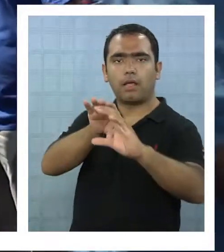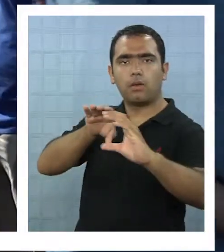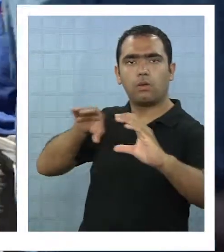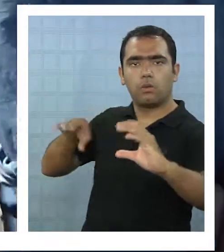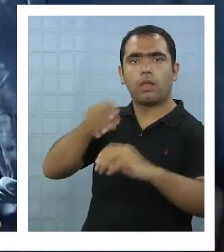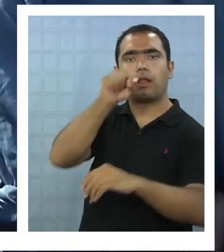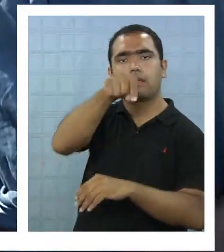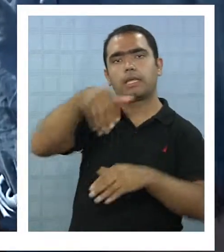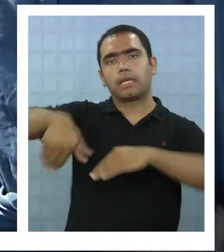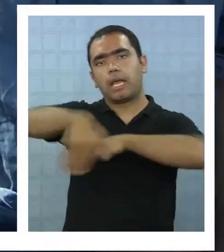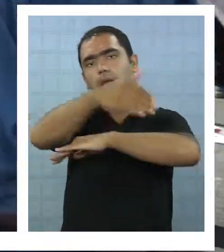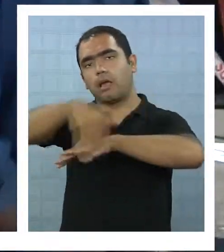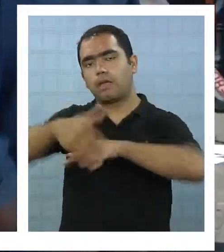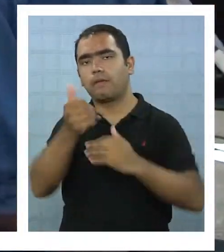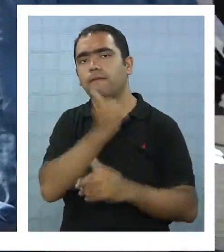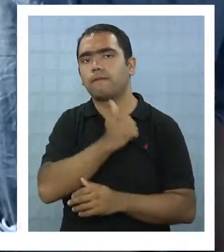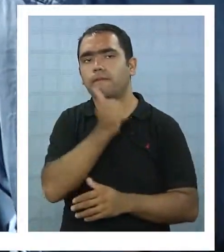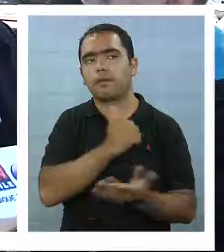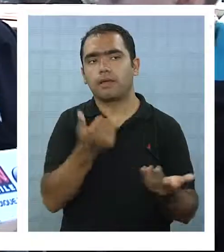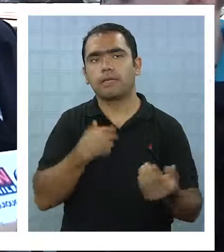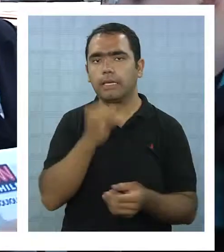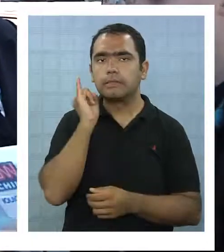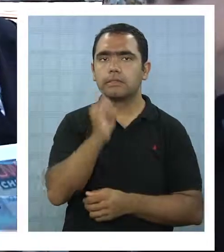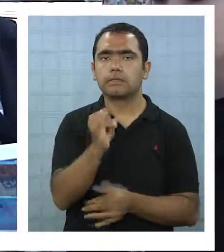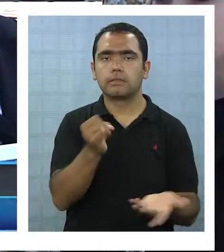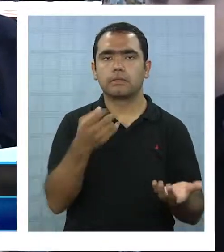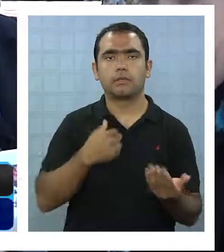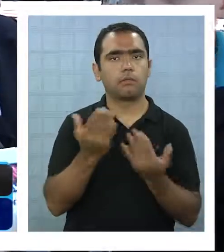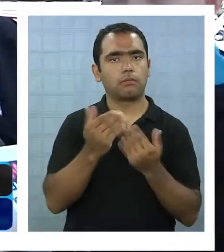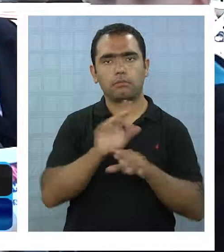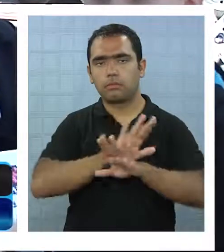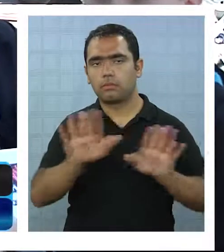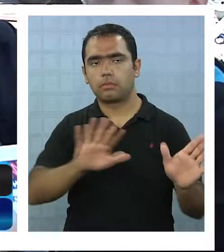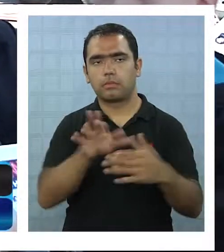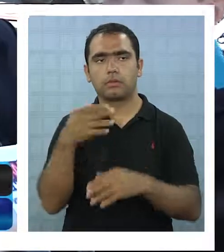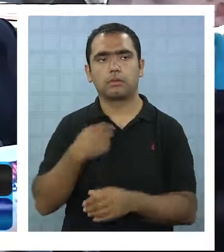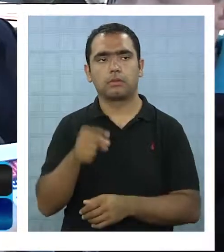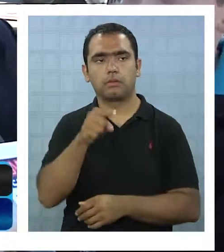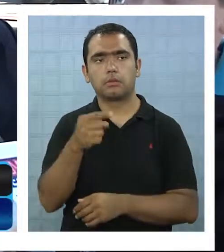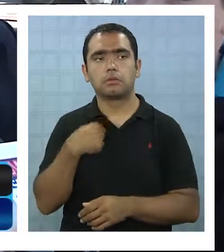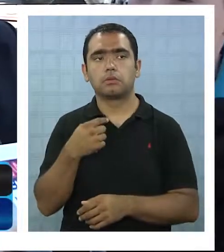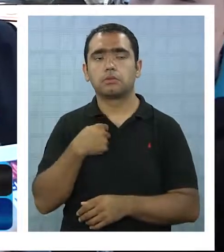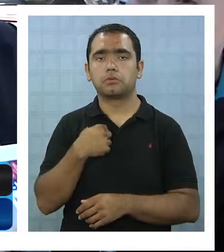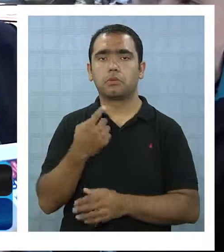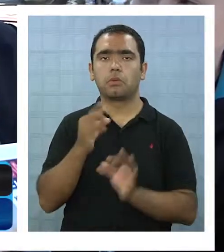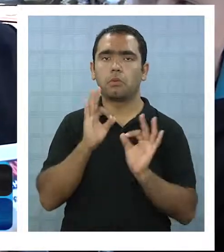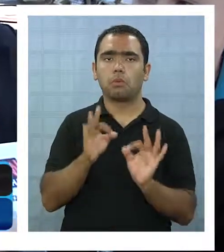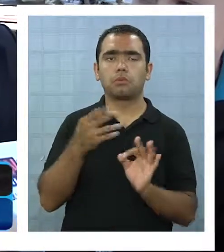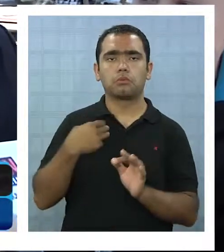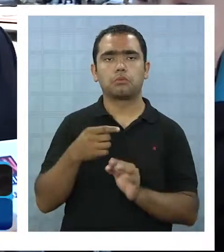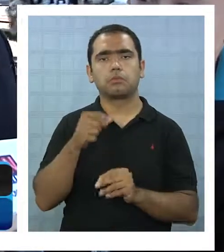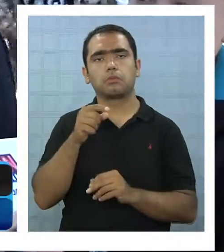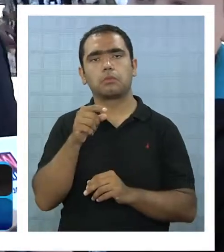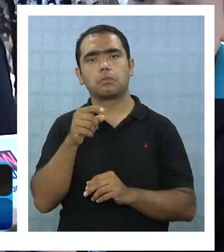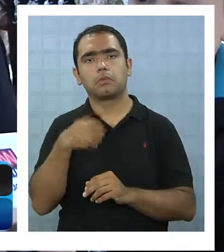esperar. Estaba tomando señores personales cuando pasó la silla. Por eso es que había dos niñas que resultaron con lesiones